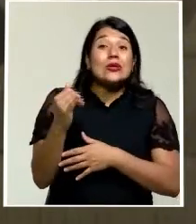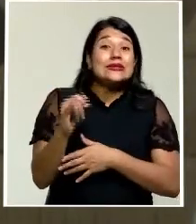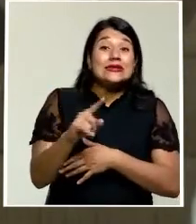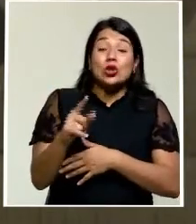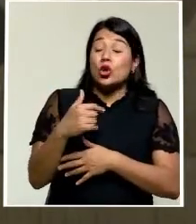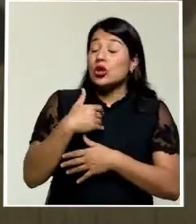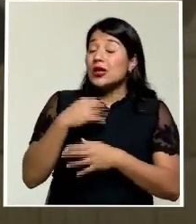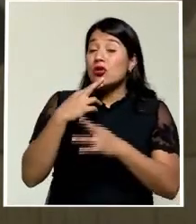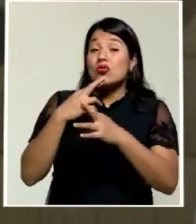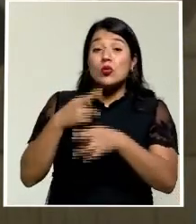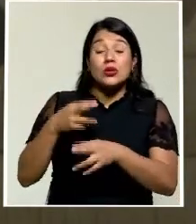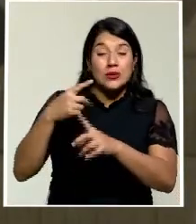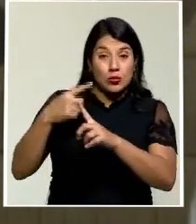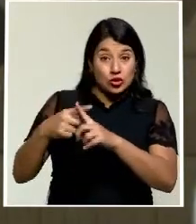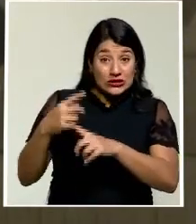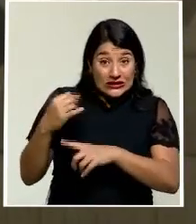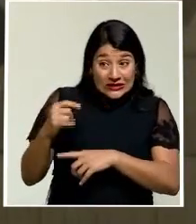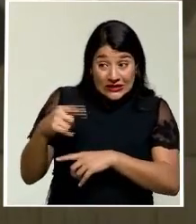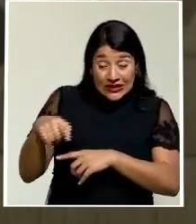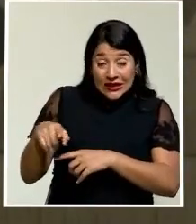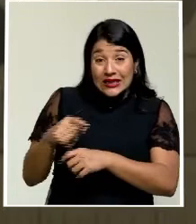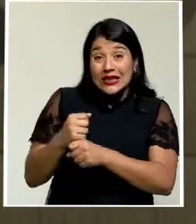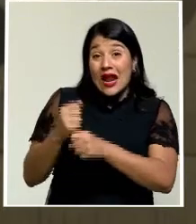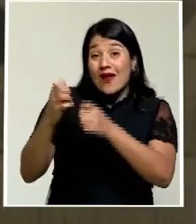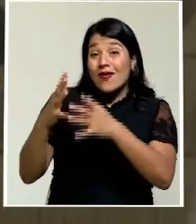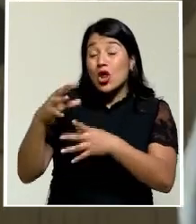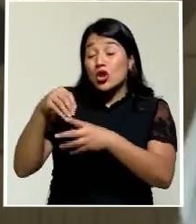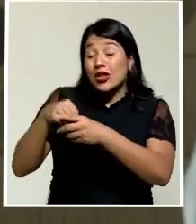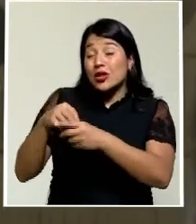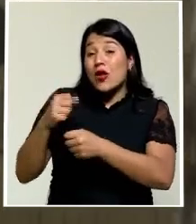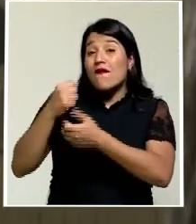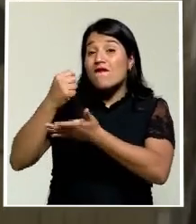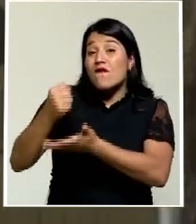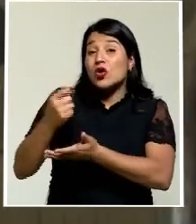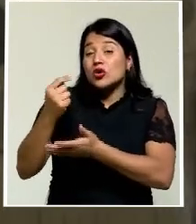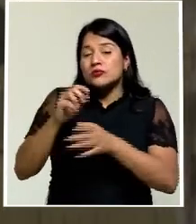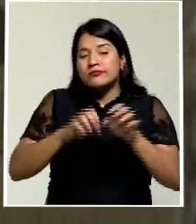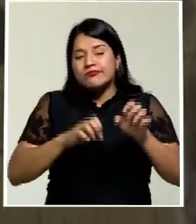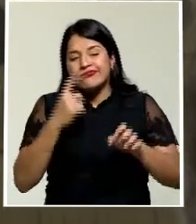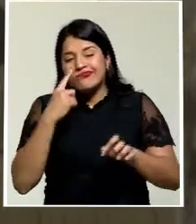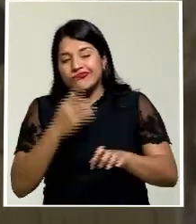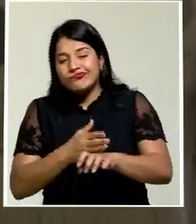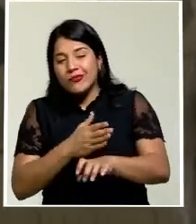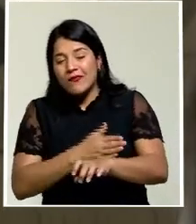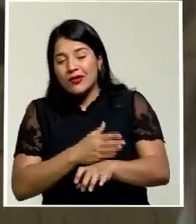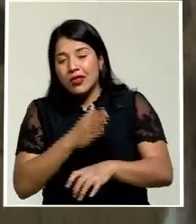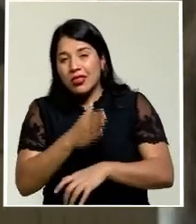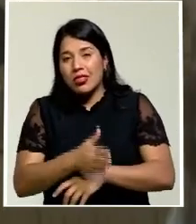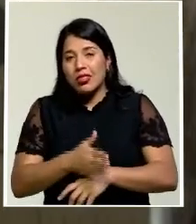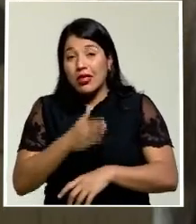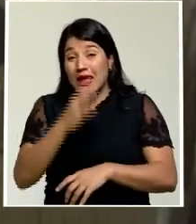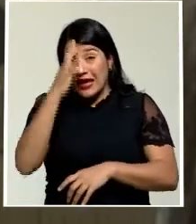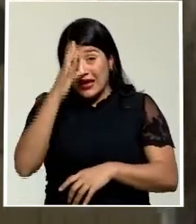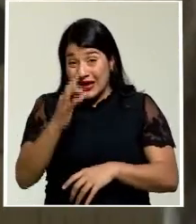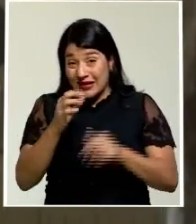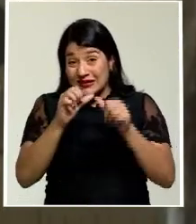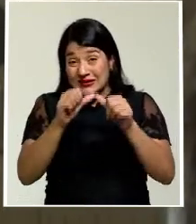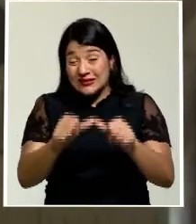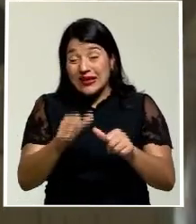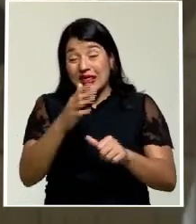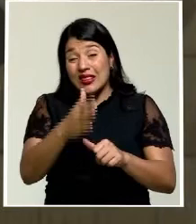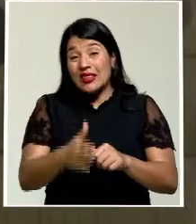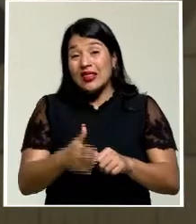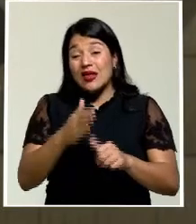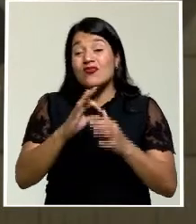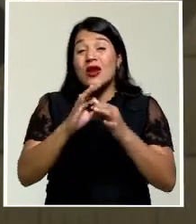si los funcionarios del Fondo Monetario evalúan que el avance ha sido lento y prevén que el avance va a seguir siendo lento en proyectos de ley